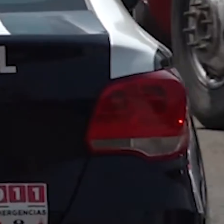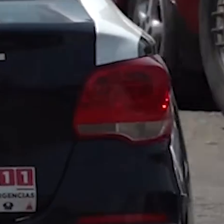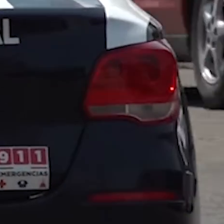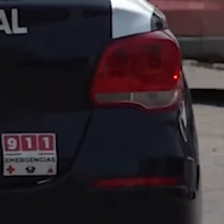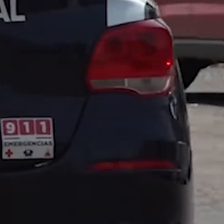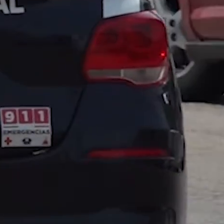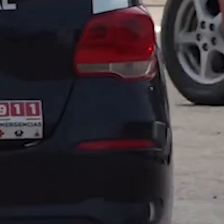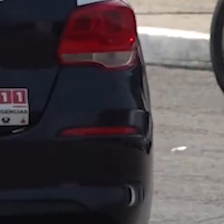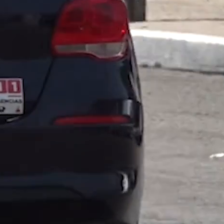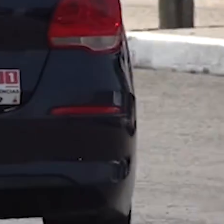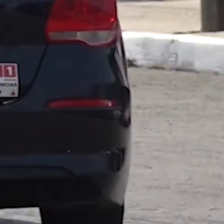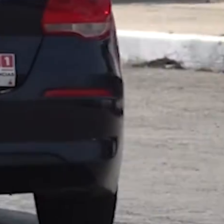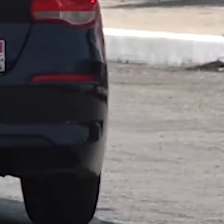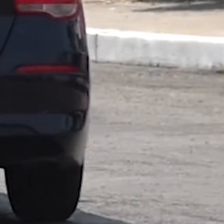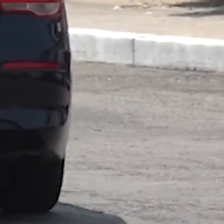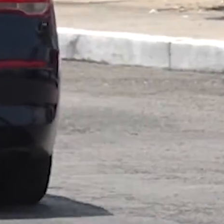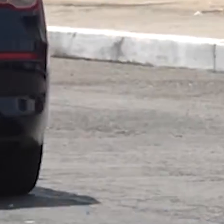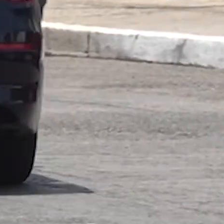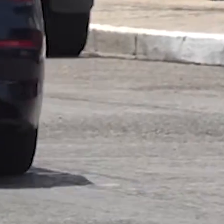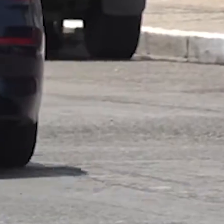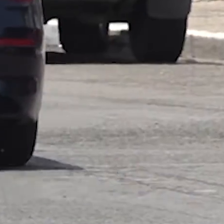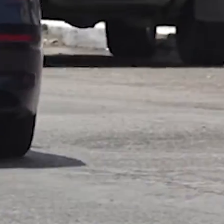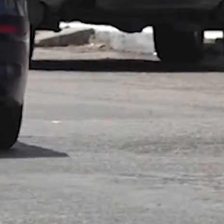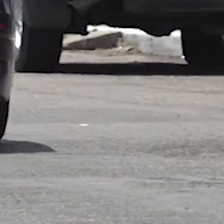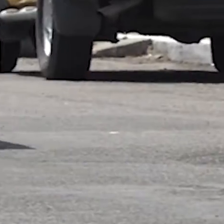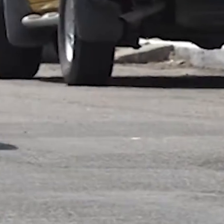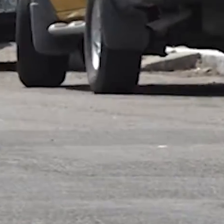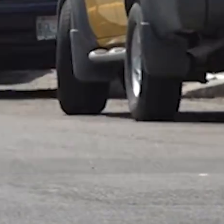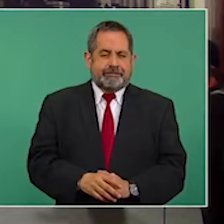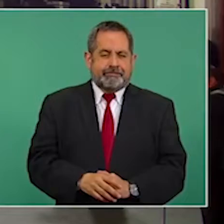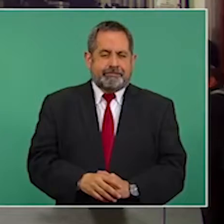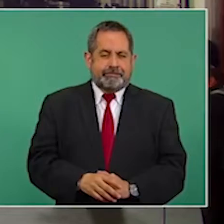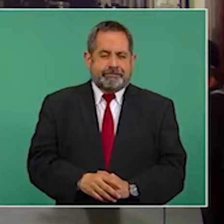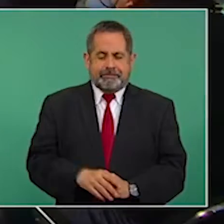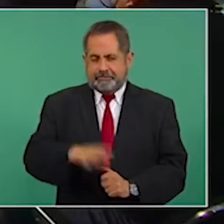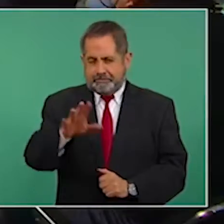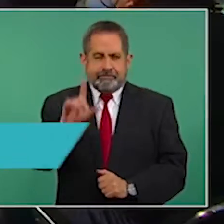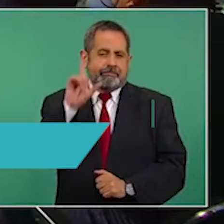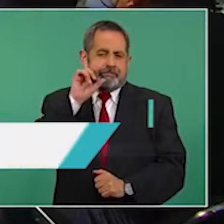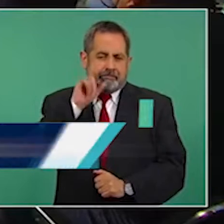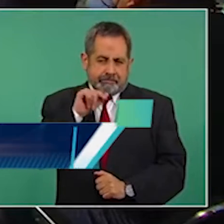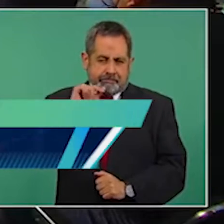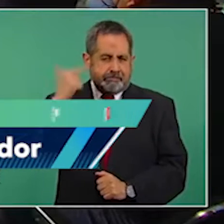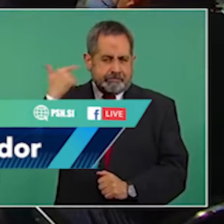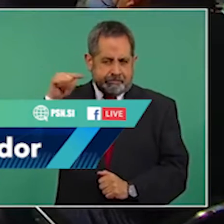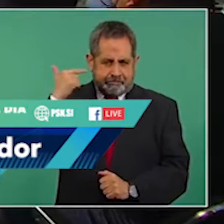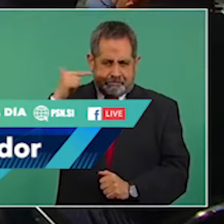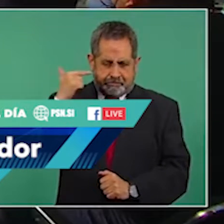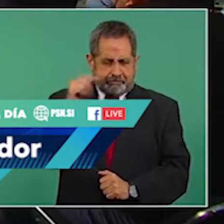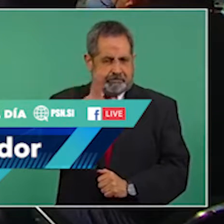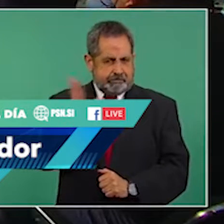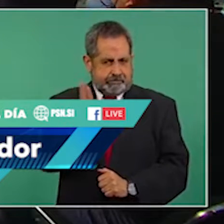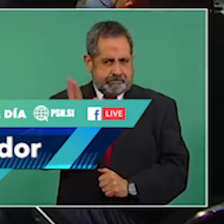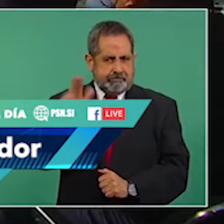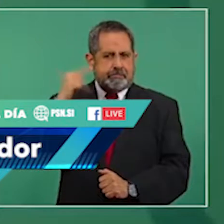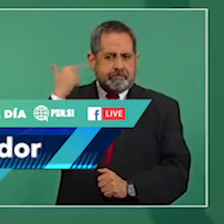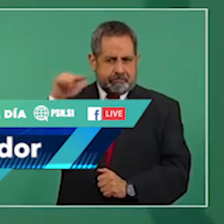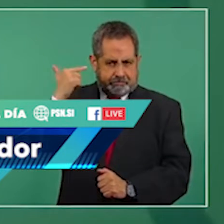realizará para reforzar la seguridad en los municipios con mayor índice delictiva. Mañana es Guadalajara, martes.